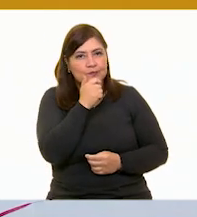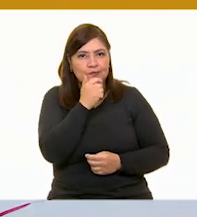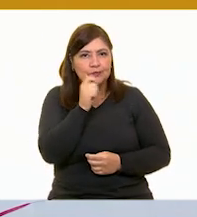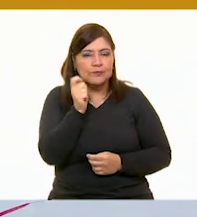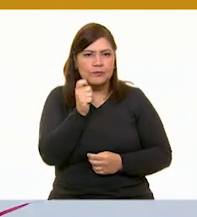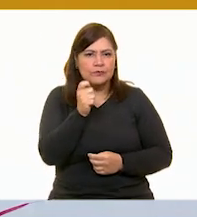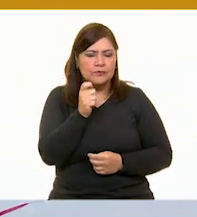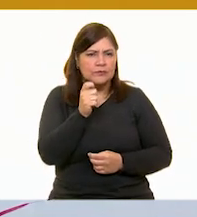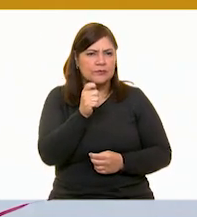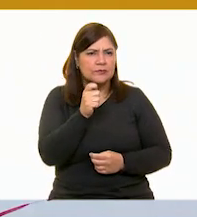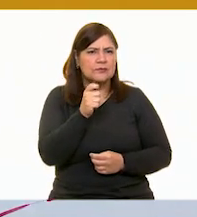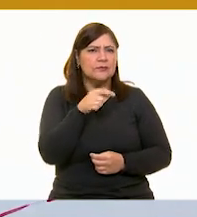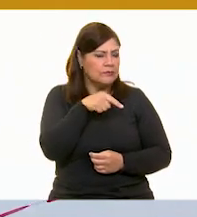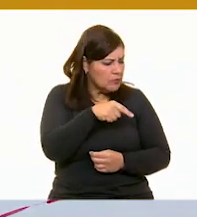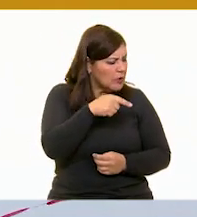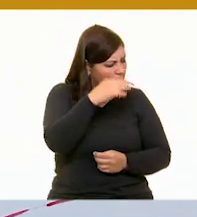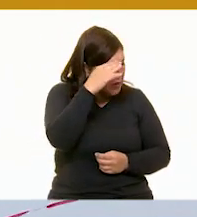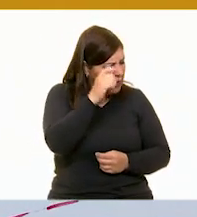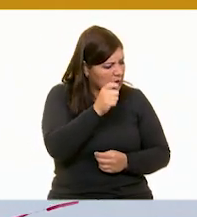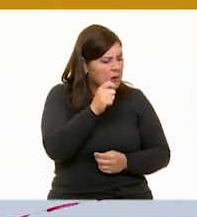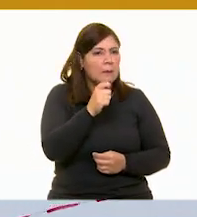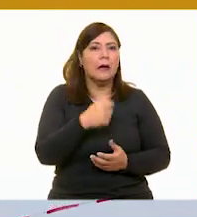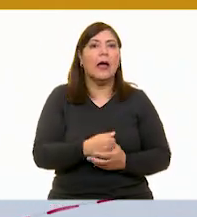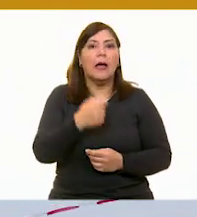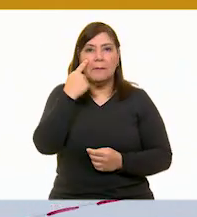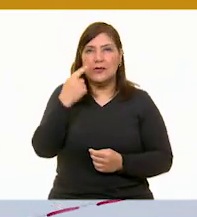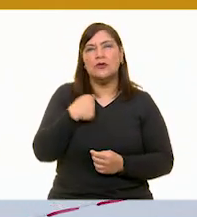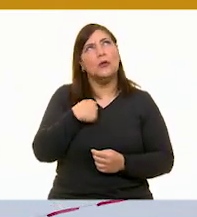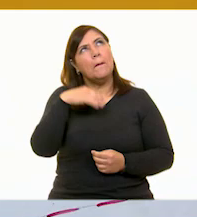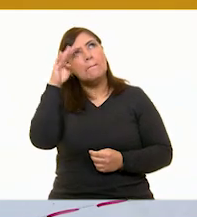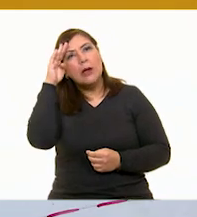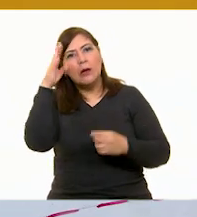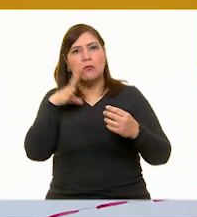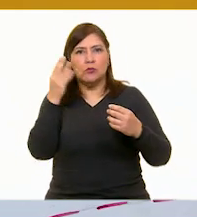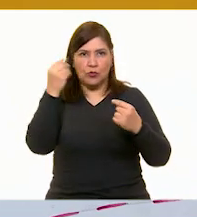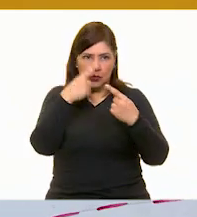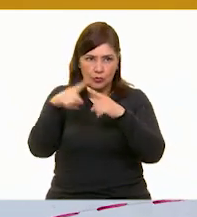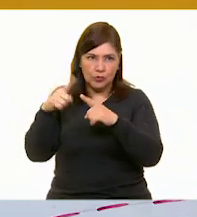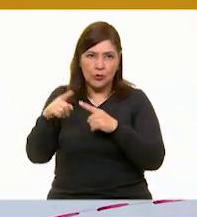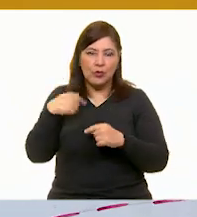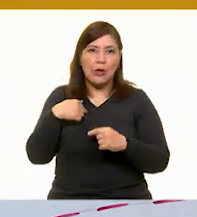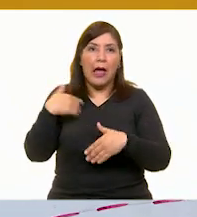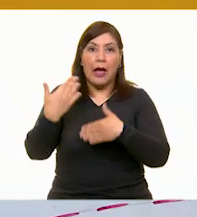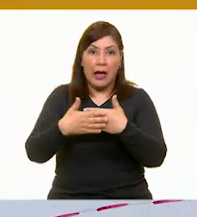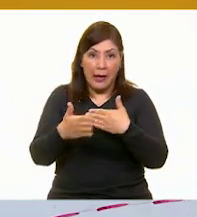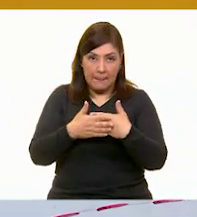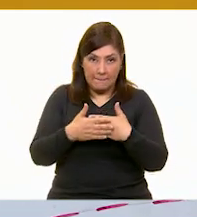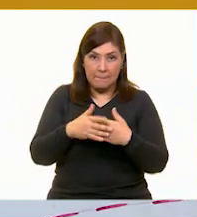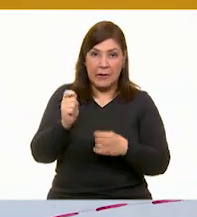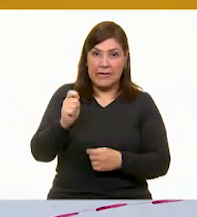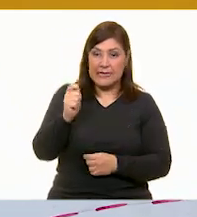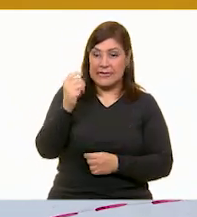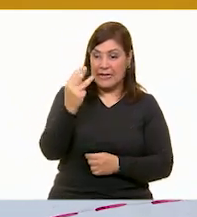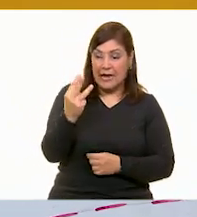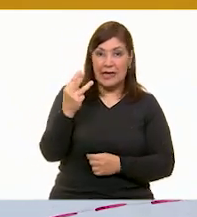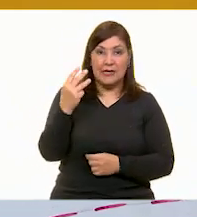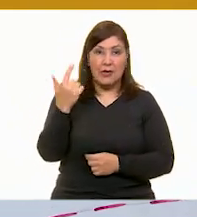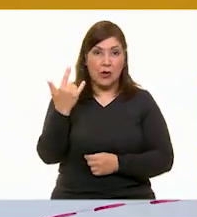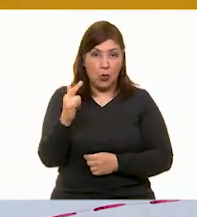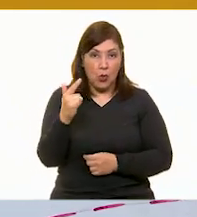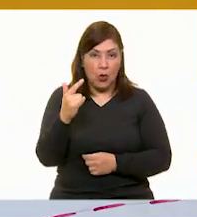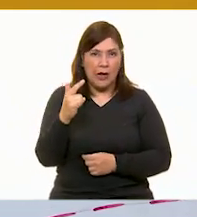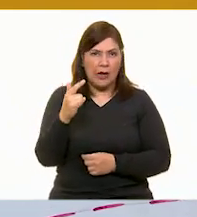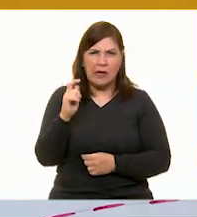¿A ti qué se te ocurre, A mí se me ocurren muchas. Por ejemplo, muy pronto viene el 3 de julio y